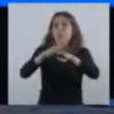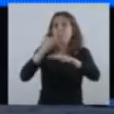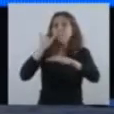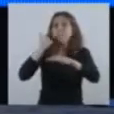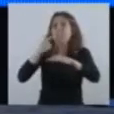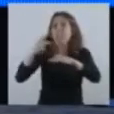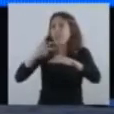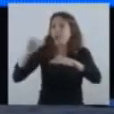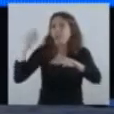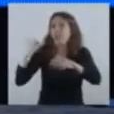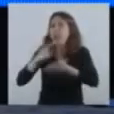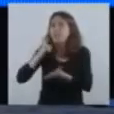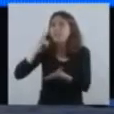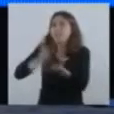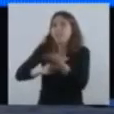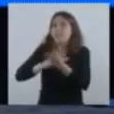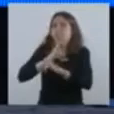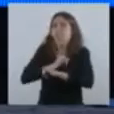esas provincias